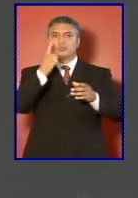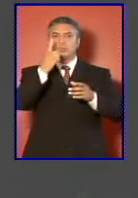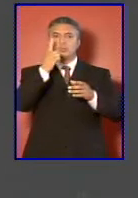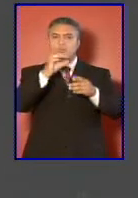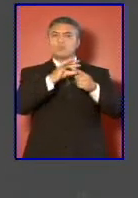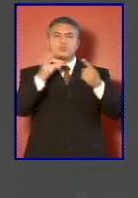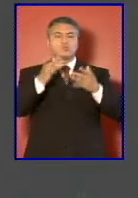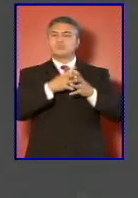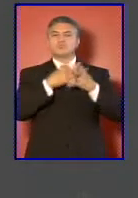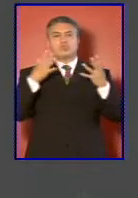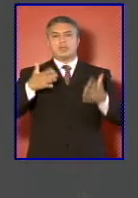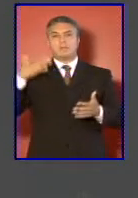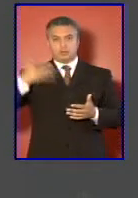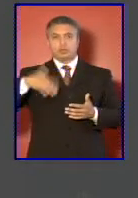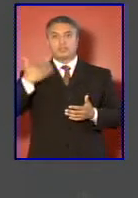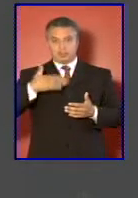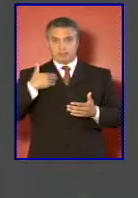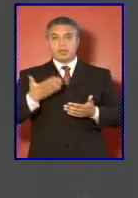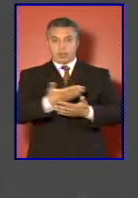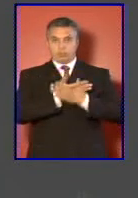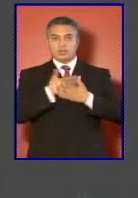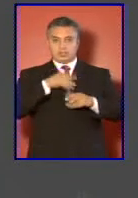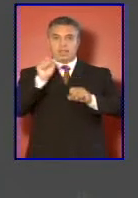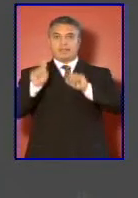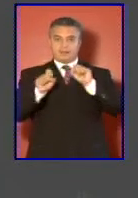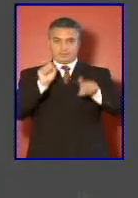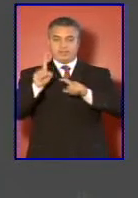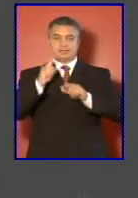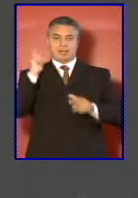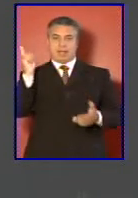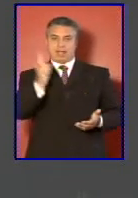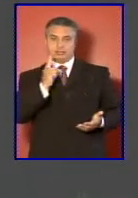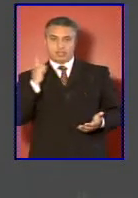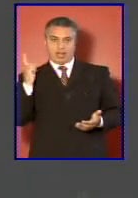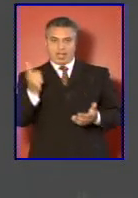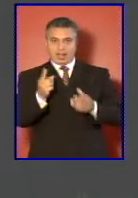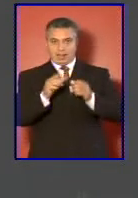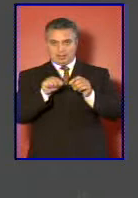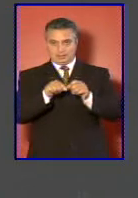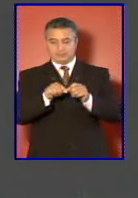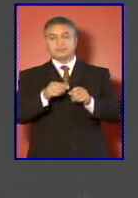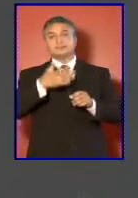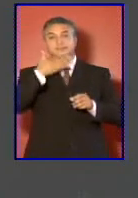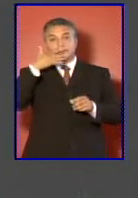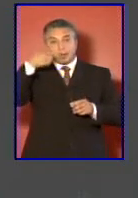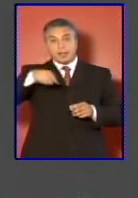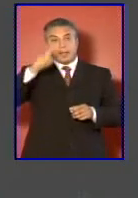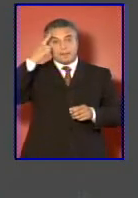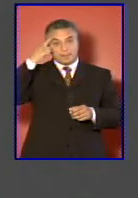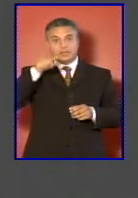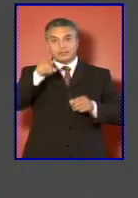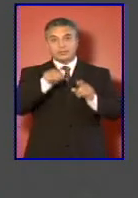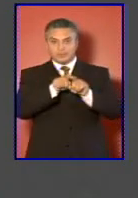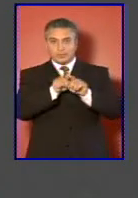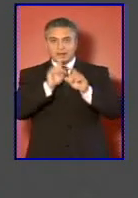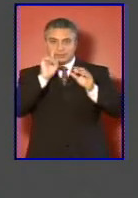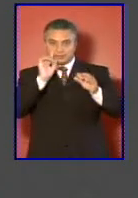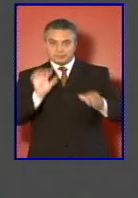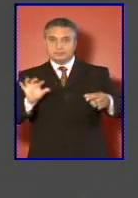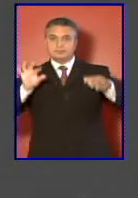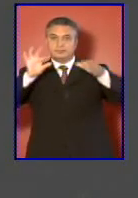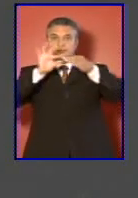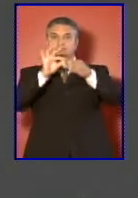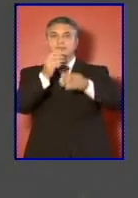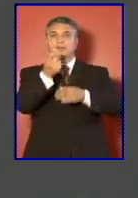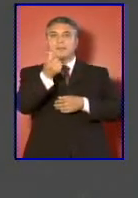un elemento importante para nuestra defensa nacional. Sin embargo el vincularla al